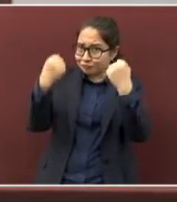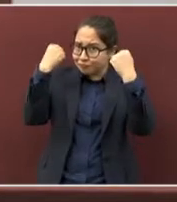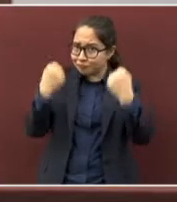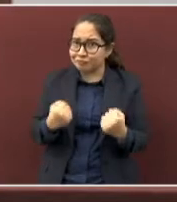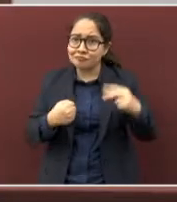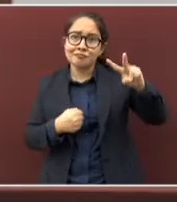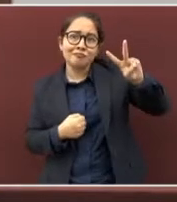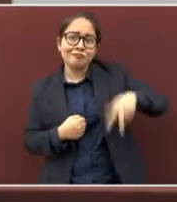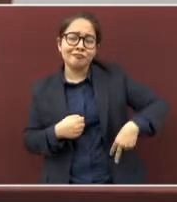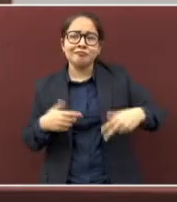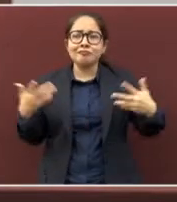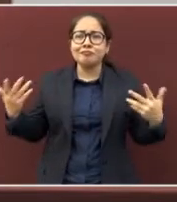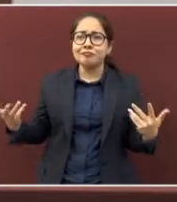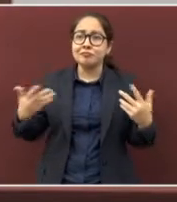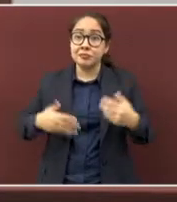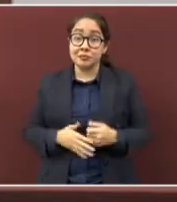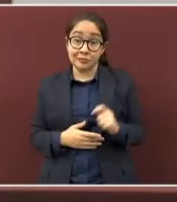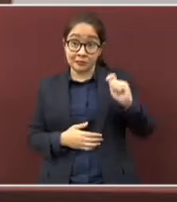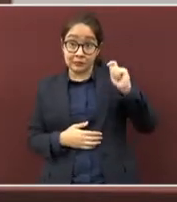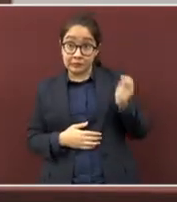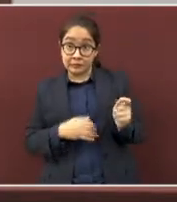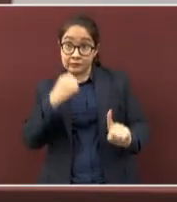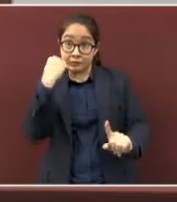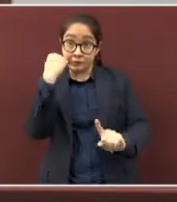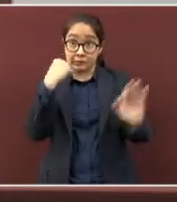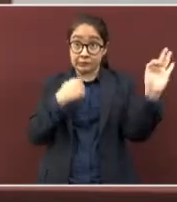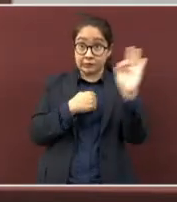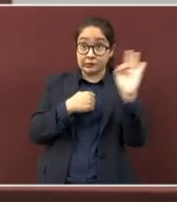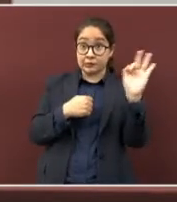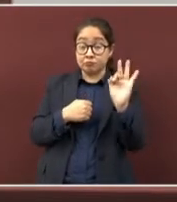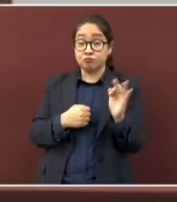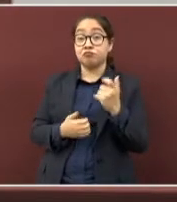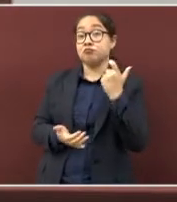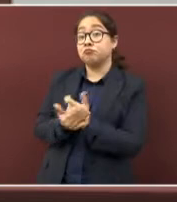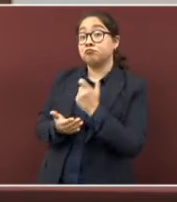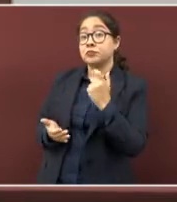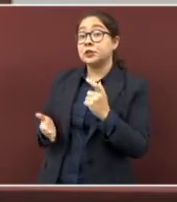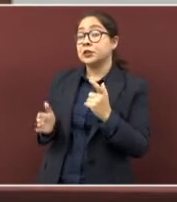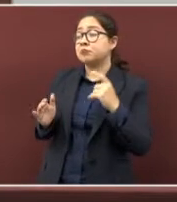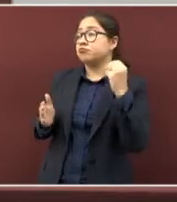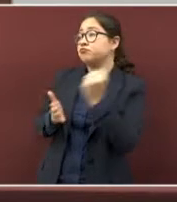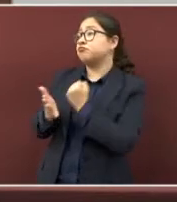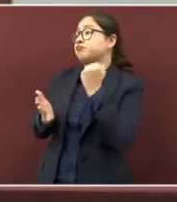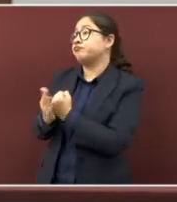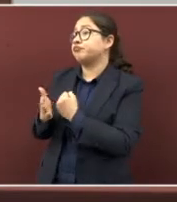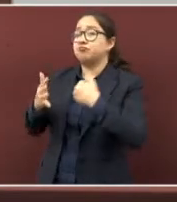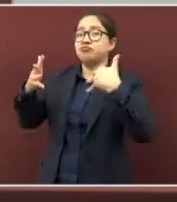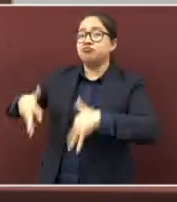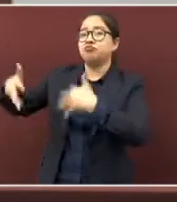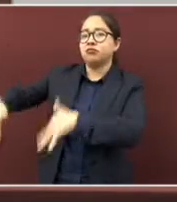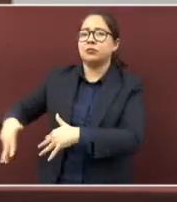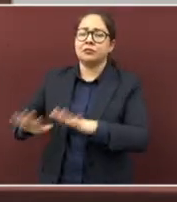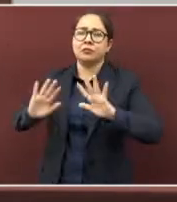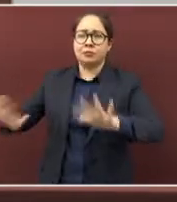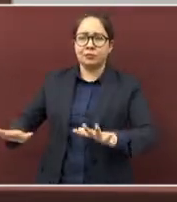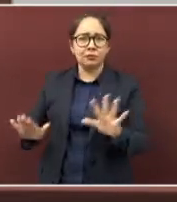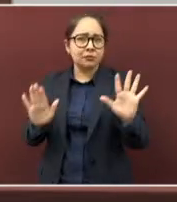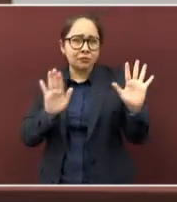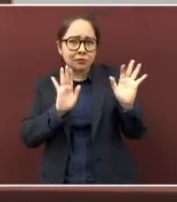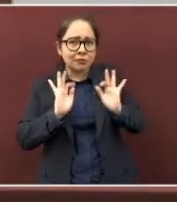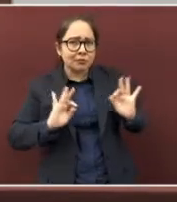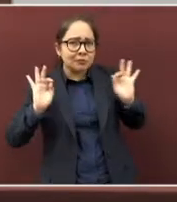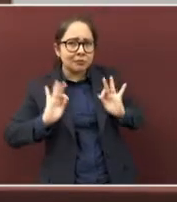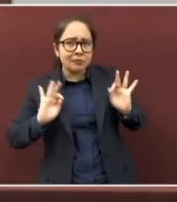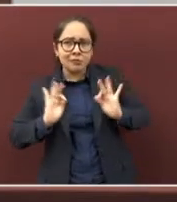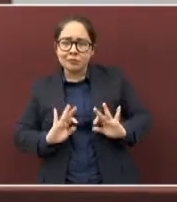tiene por qué haber exigencias ni protestas innecesarias, ya